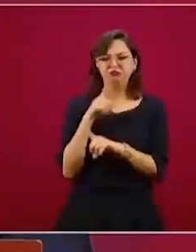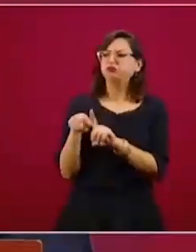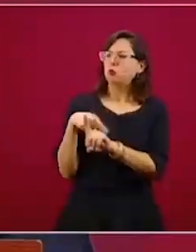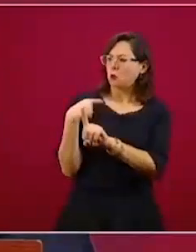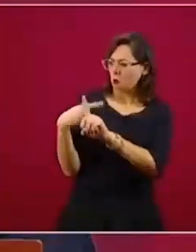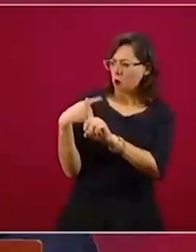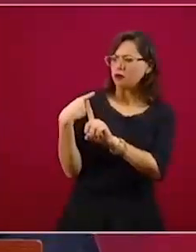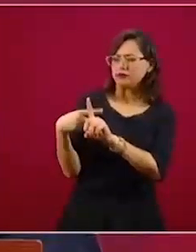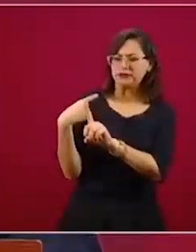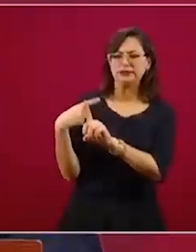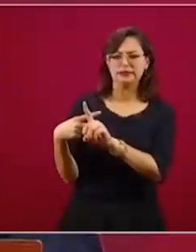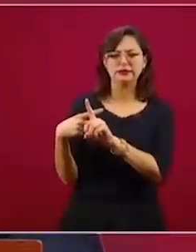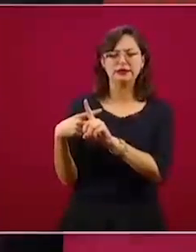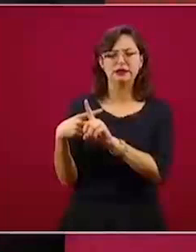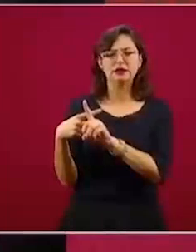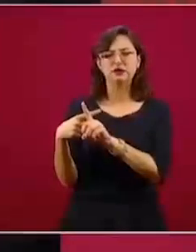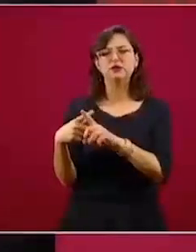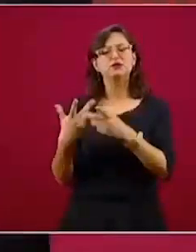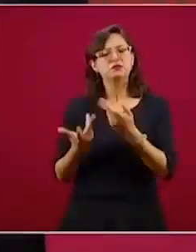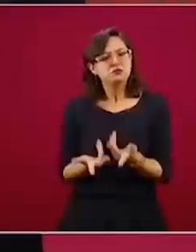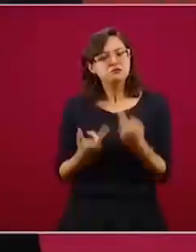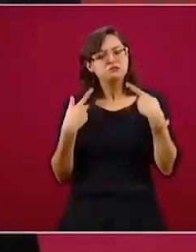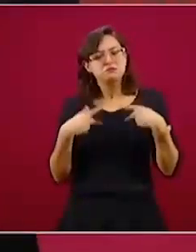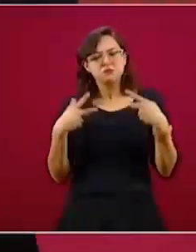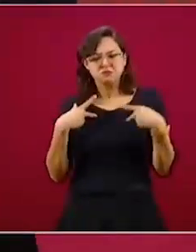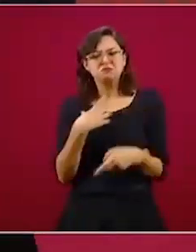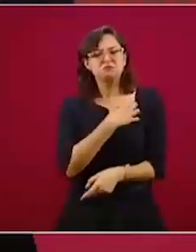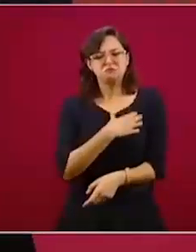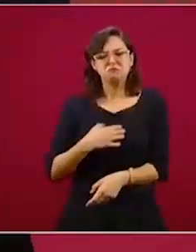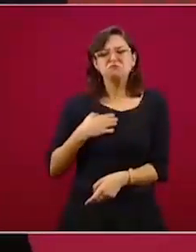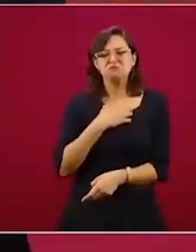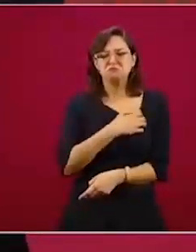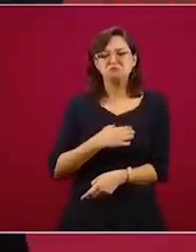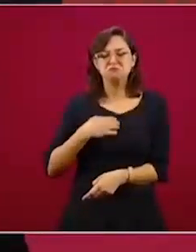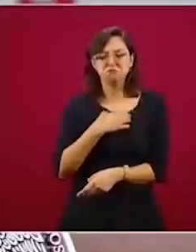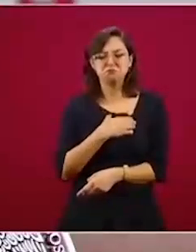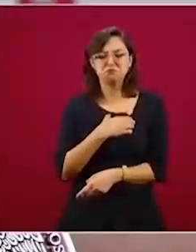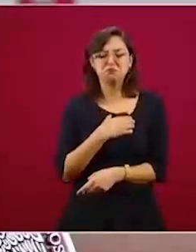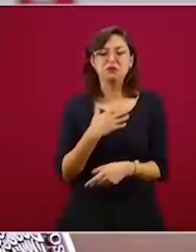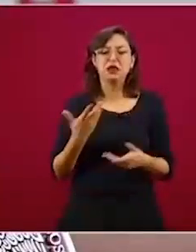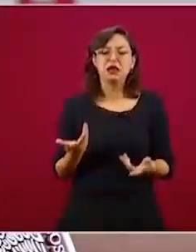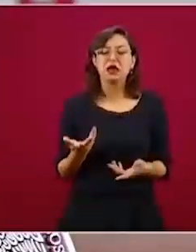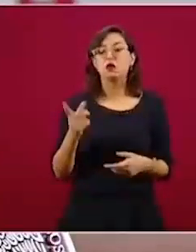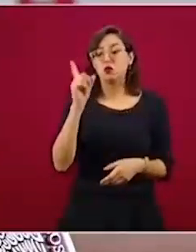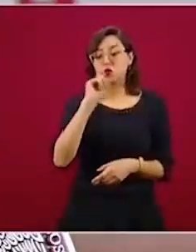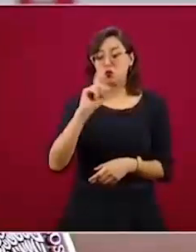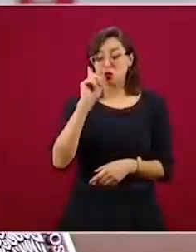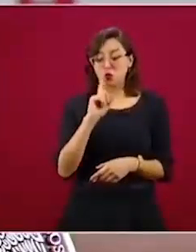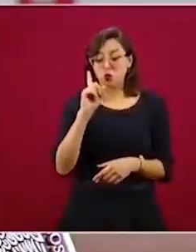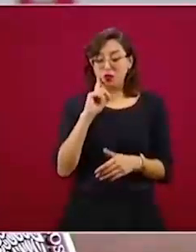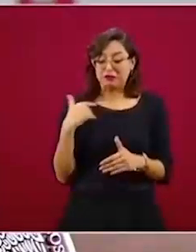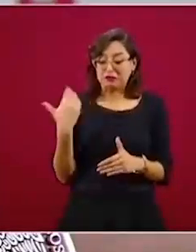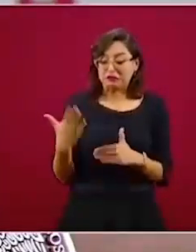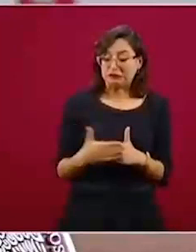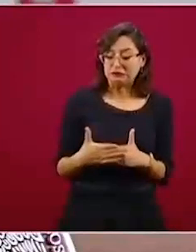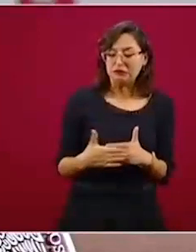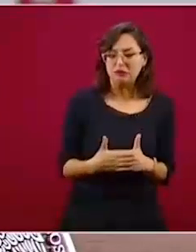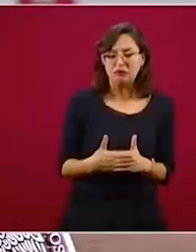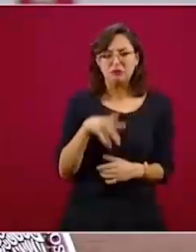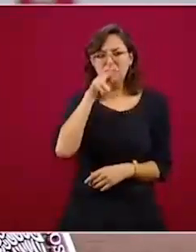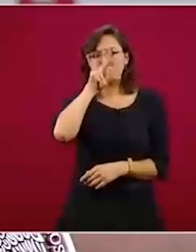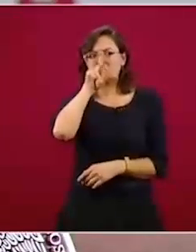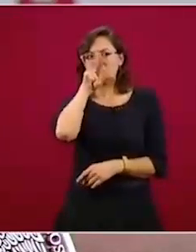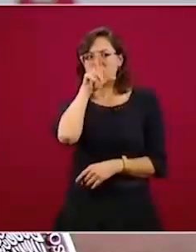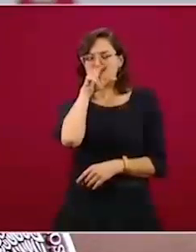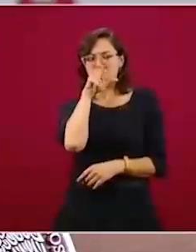realmente de la gente contenta. Podemos imaginar alguna mujer que iba a dar a luz y tenía la preocupación de qué iba a pasar.